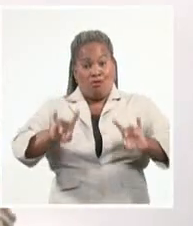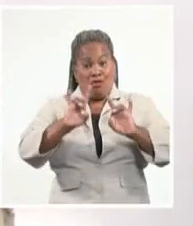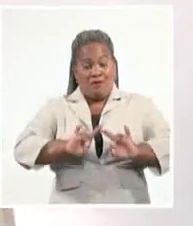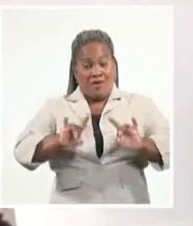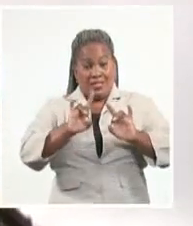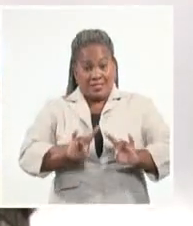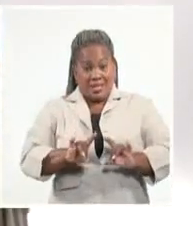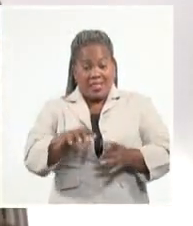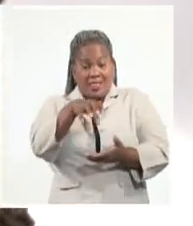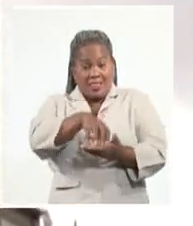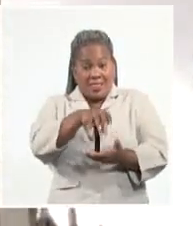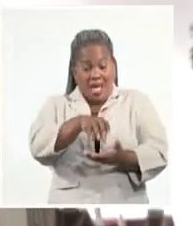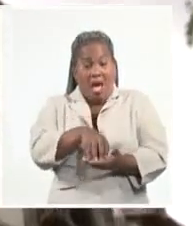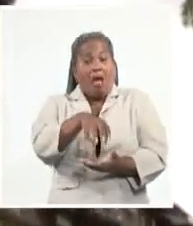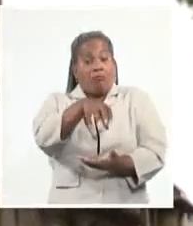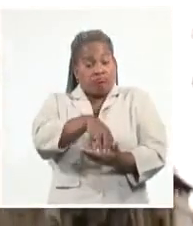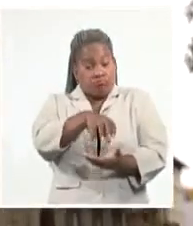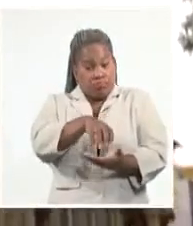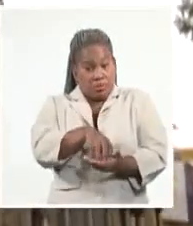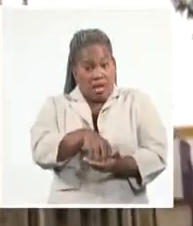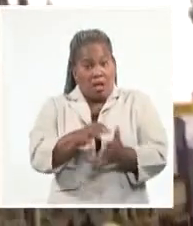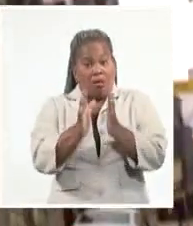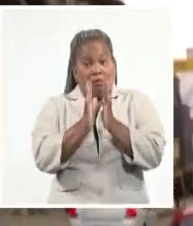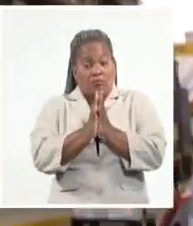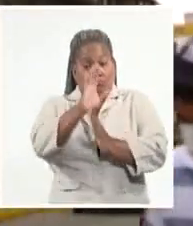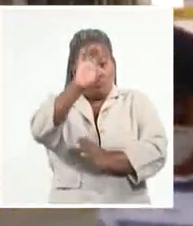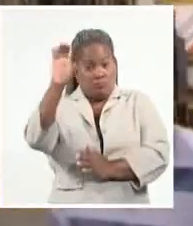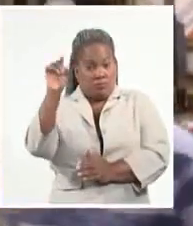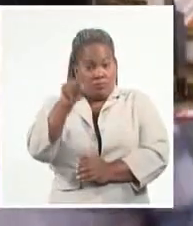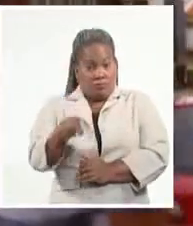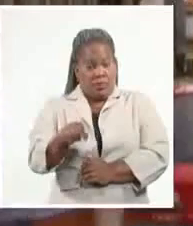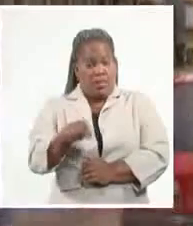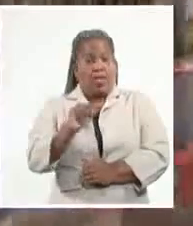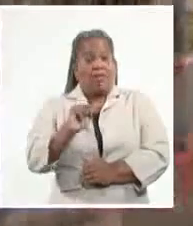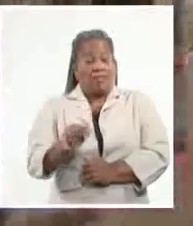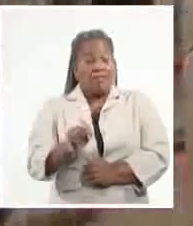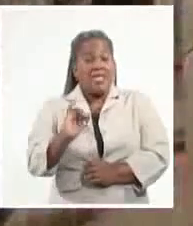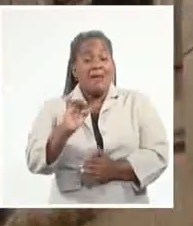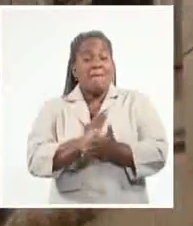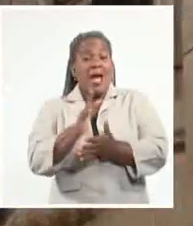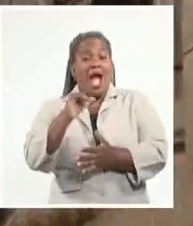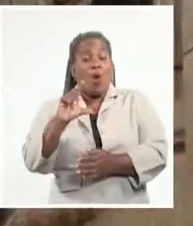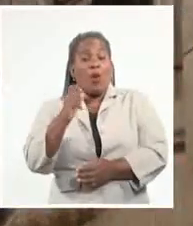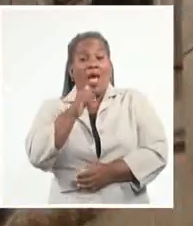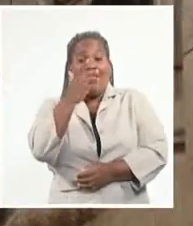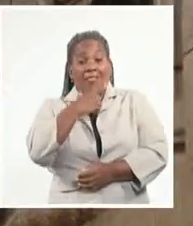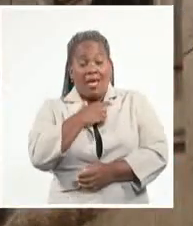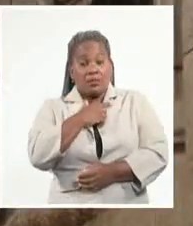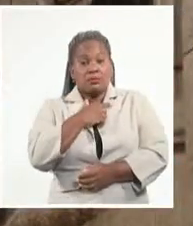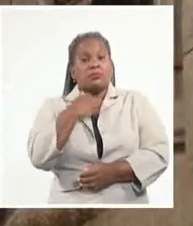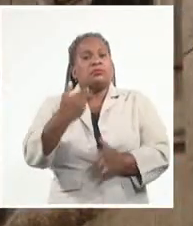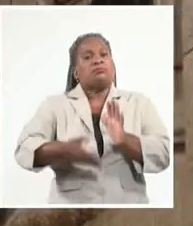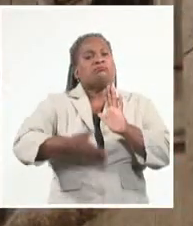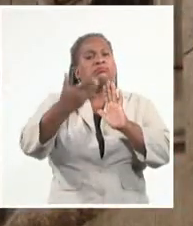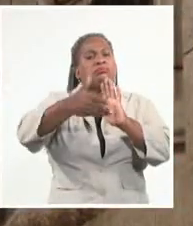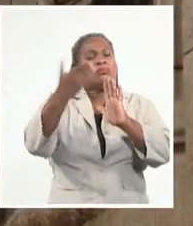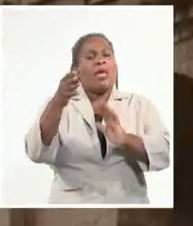Catedral Metropolitana o Basílica Menor de la Inmaculada Concepción, construida entre los años